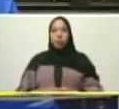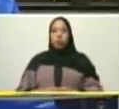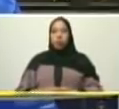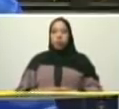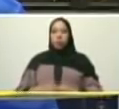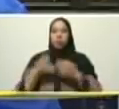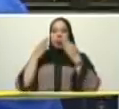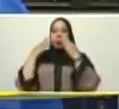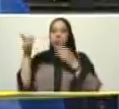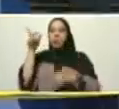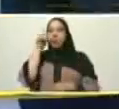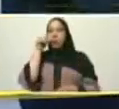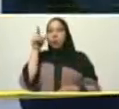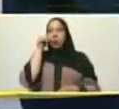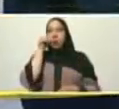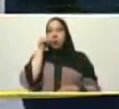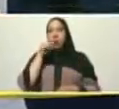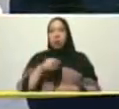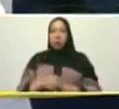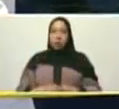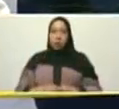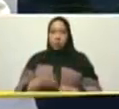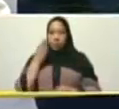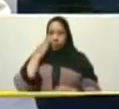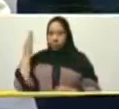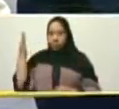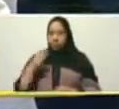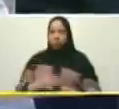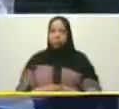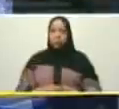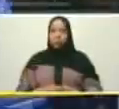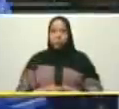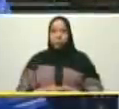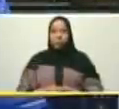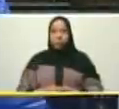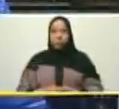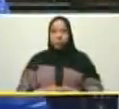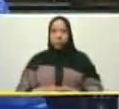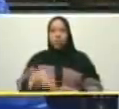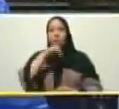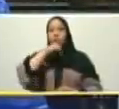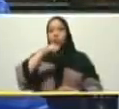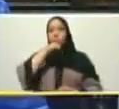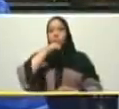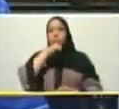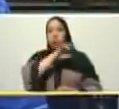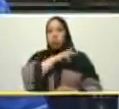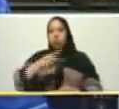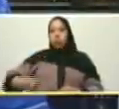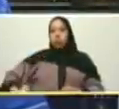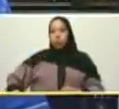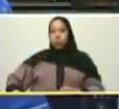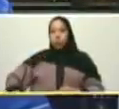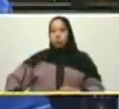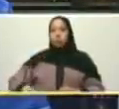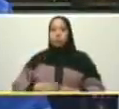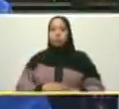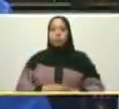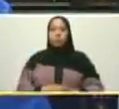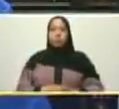está el vicepresidente de información comunicación ministro Alfred